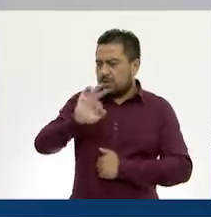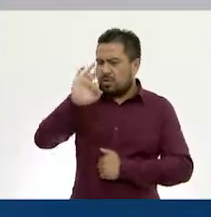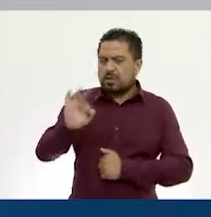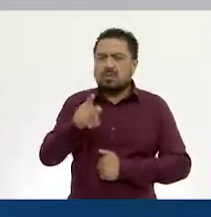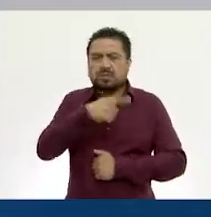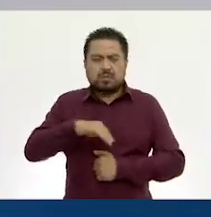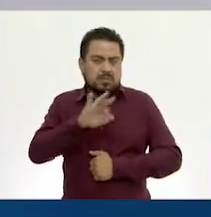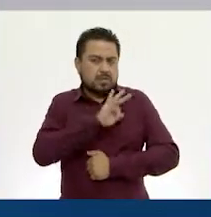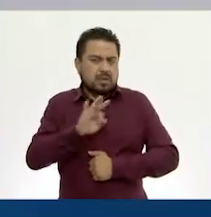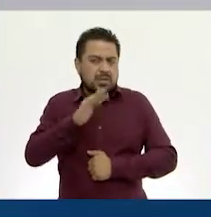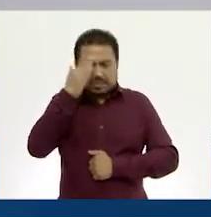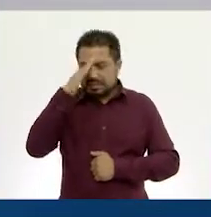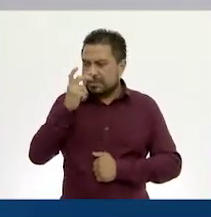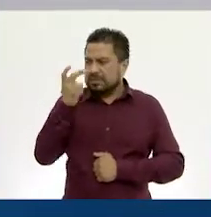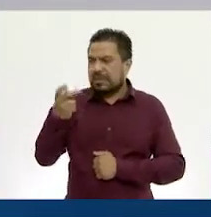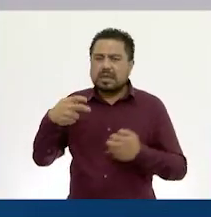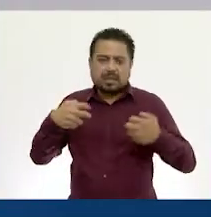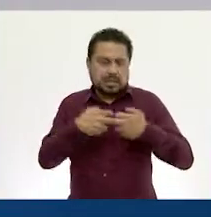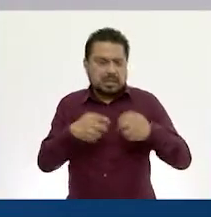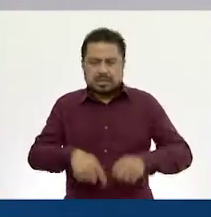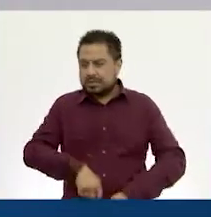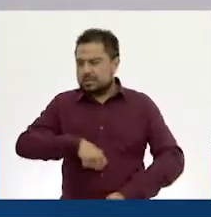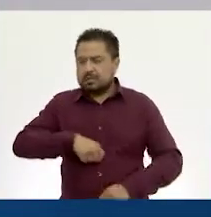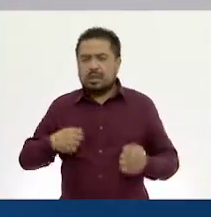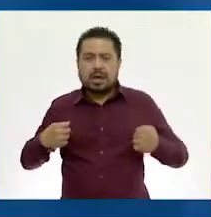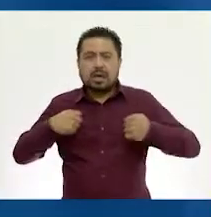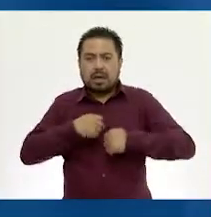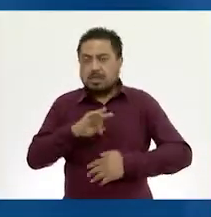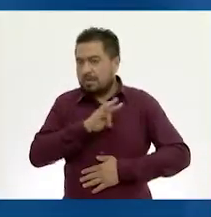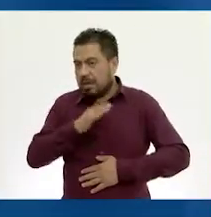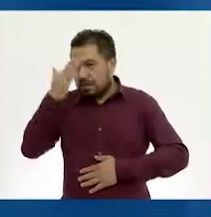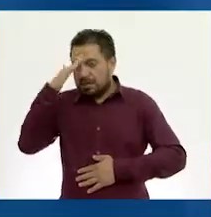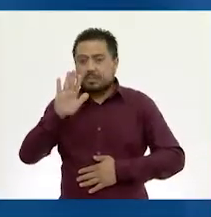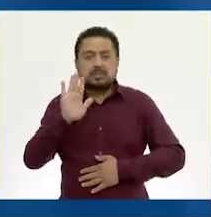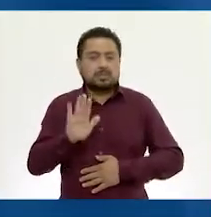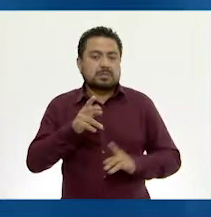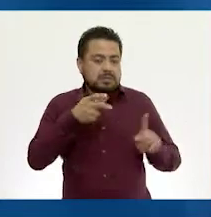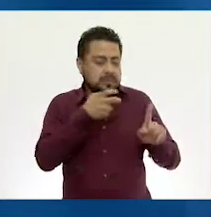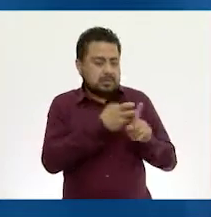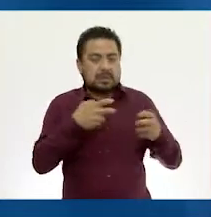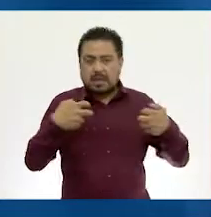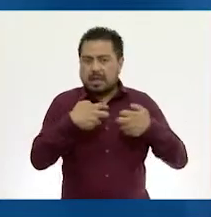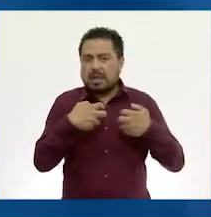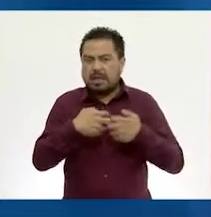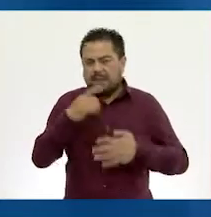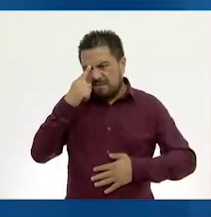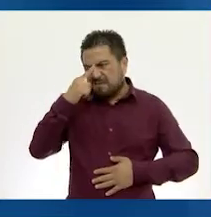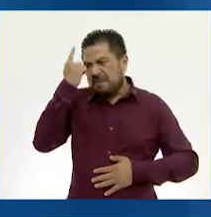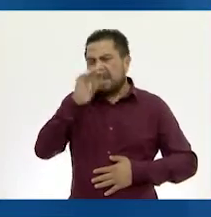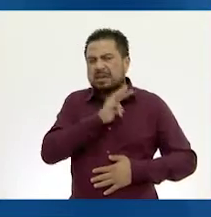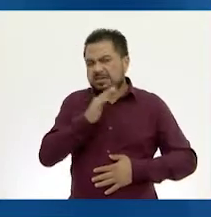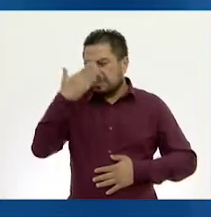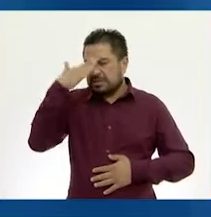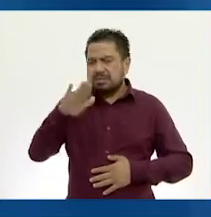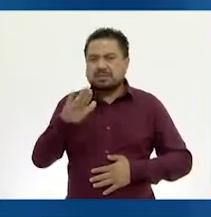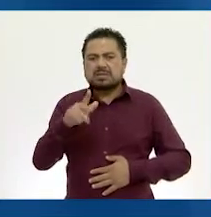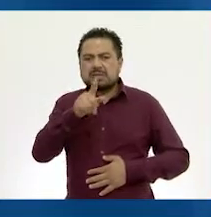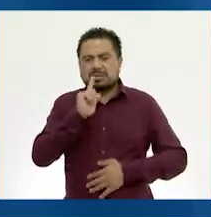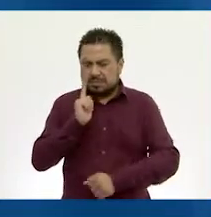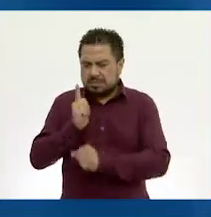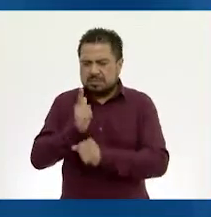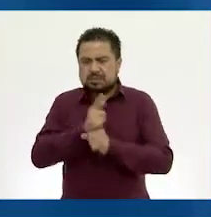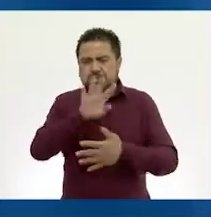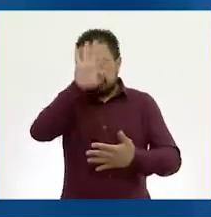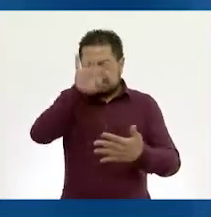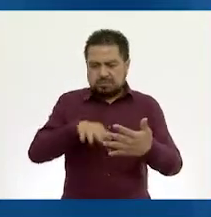¿Podríamos saber eso para los tenis y la chamarra? En el caso de los tenis es fácil saberlo. Si miramos en la